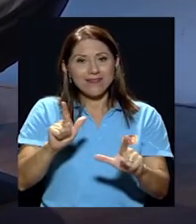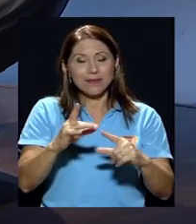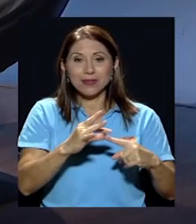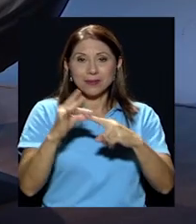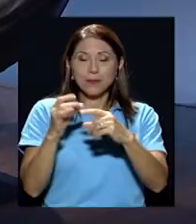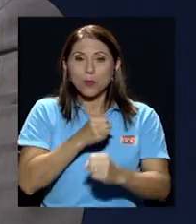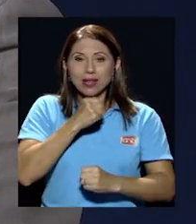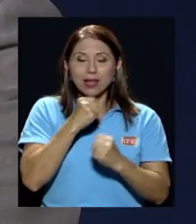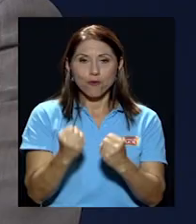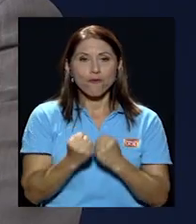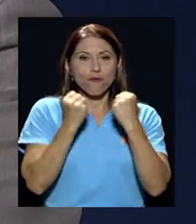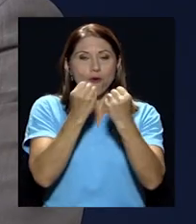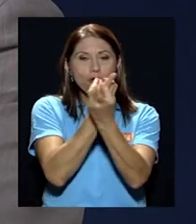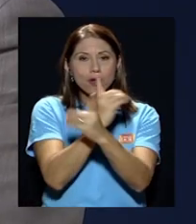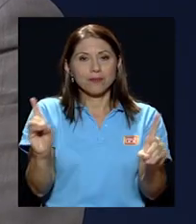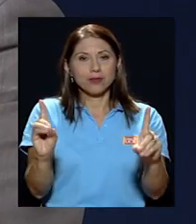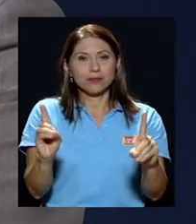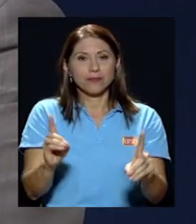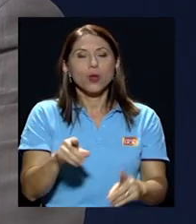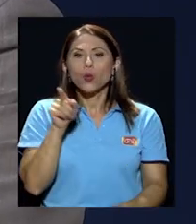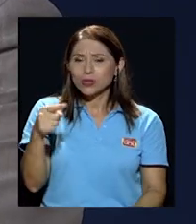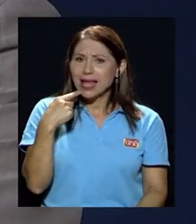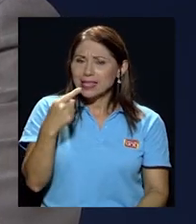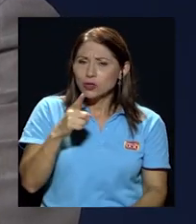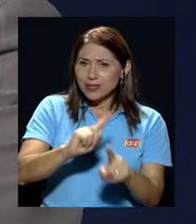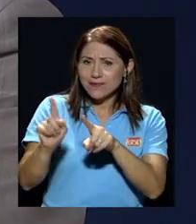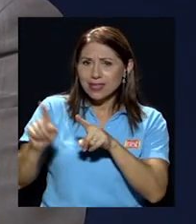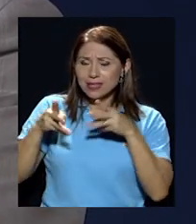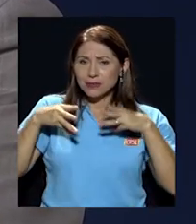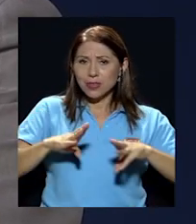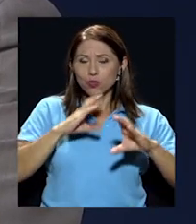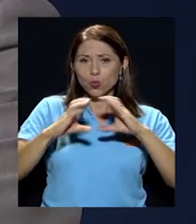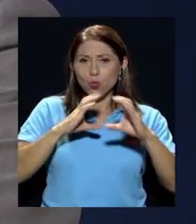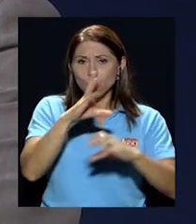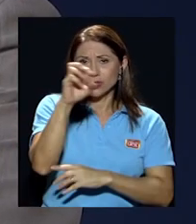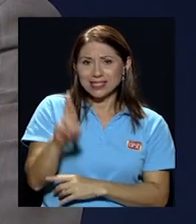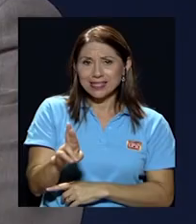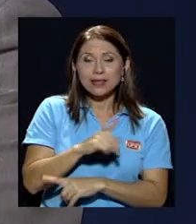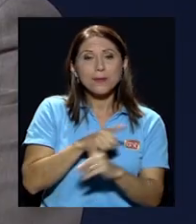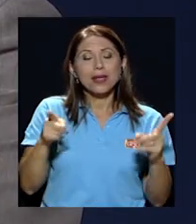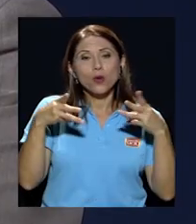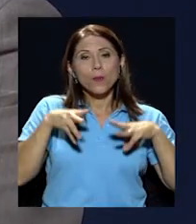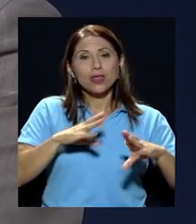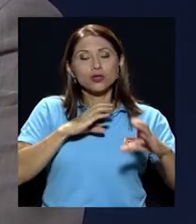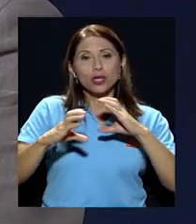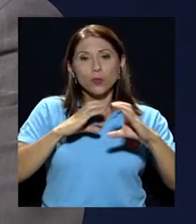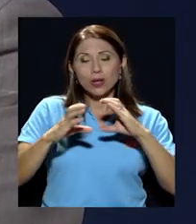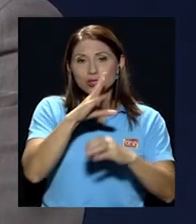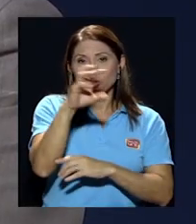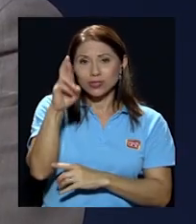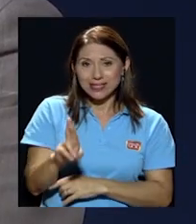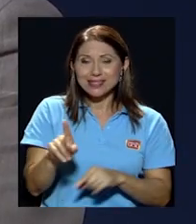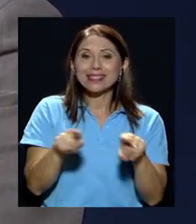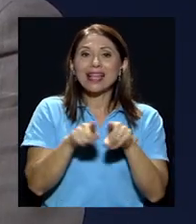fortalezca la democracia usted ha identificado diferentes medios de comunicación costarricense pero los medios de comunicación costarricense también han